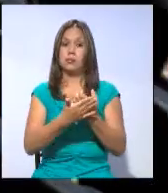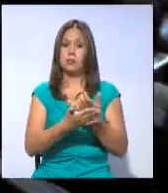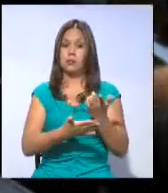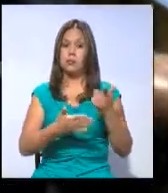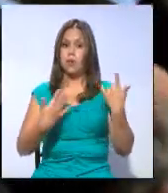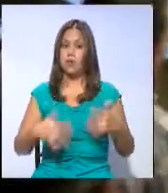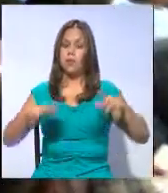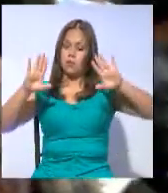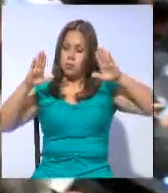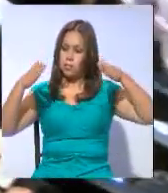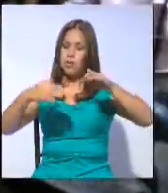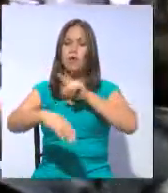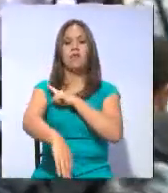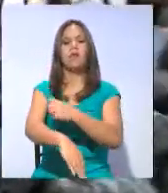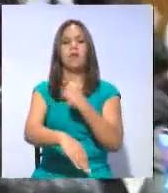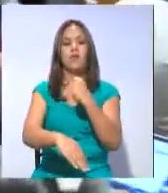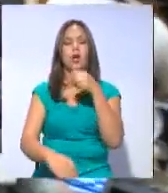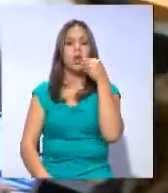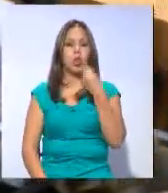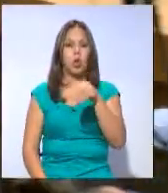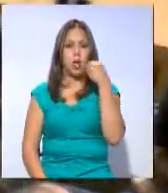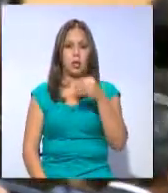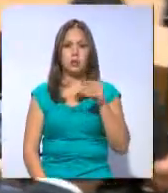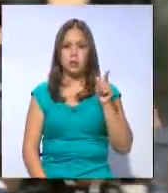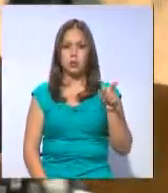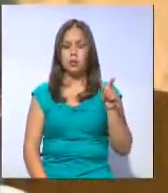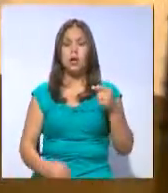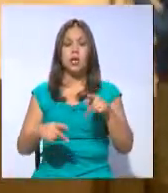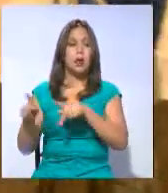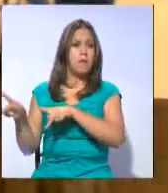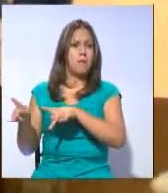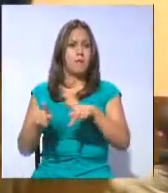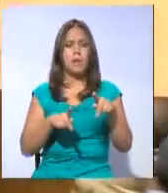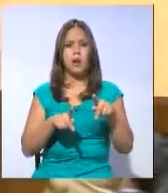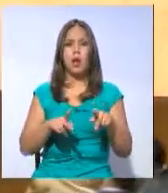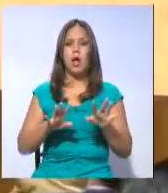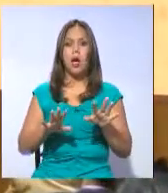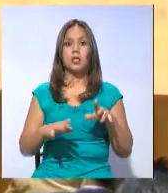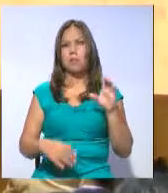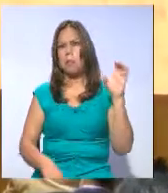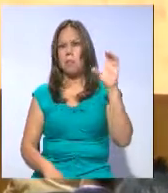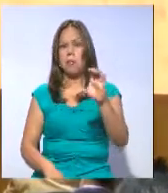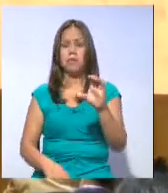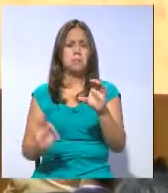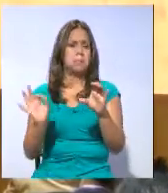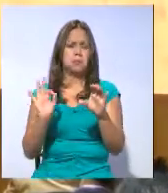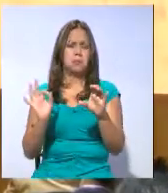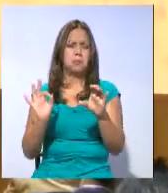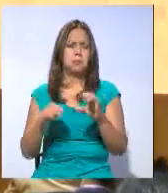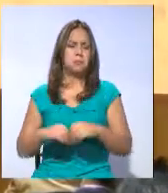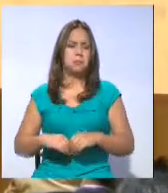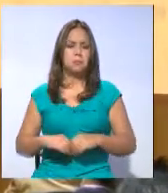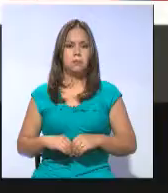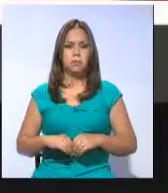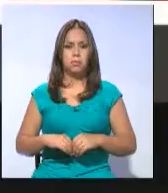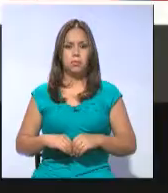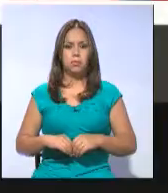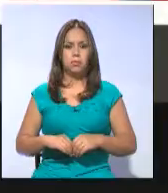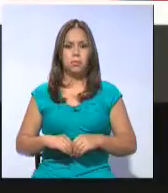apuntan a fortalecer la dolarización y que el plan no constituye un paquetazo. Ricardo Bravo, TVL Noticias.